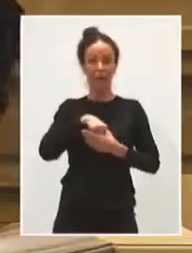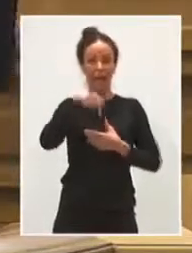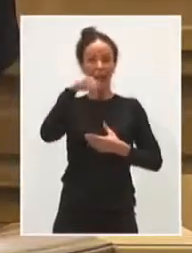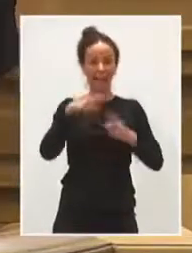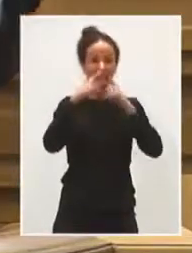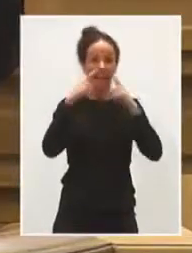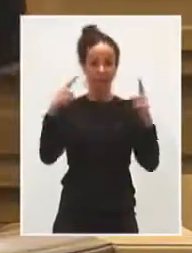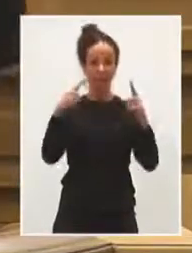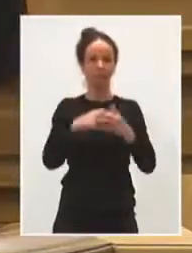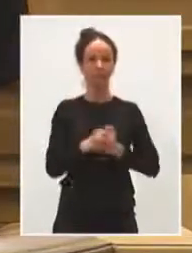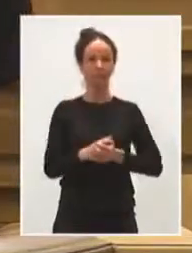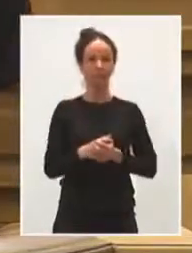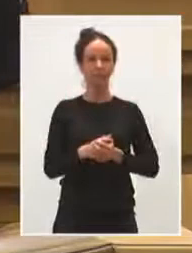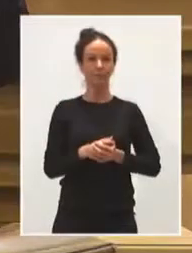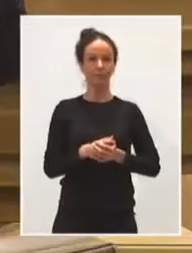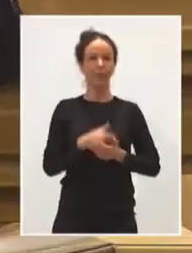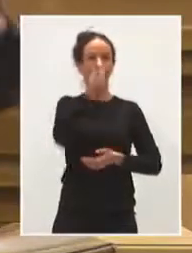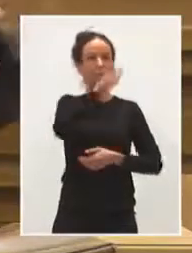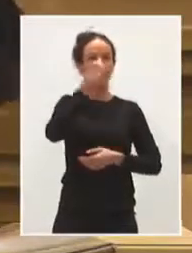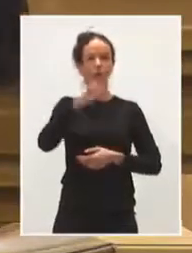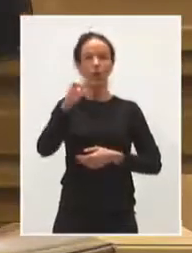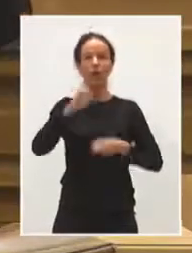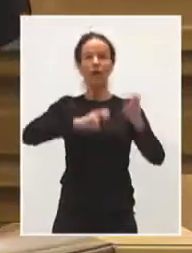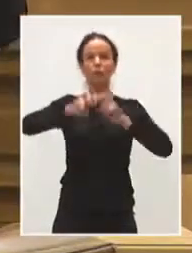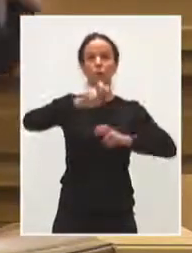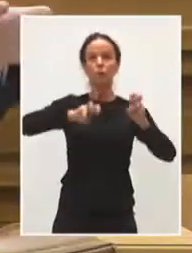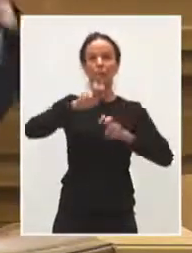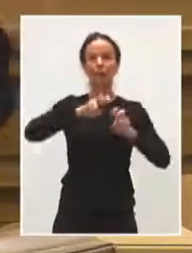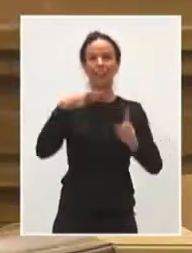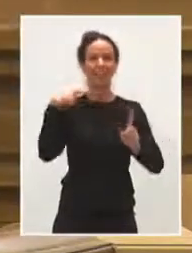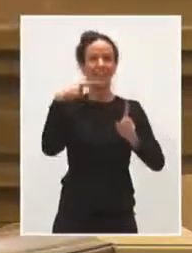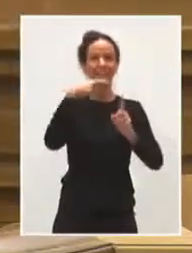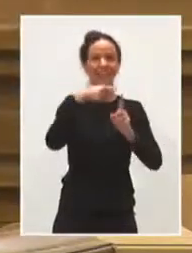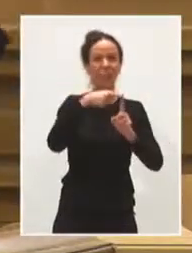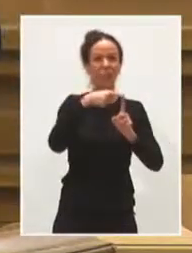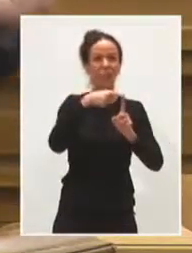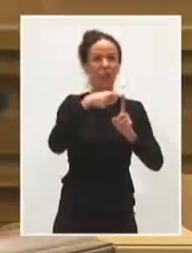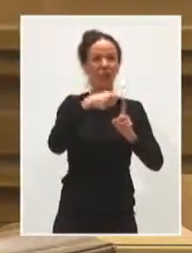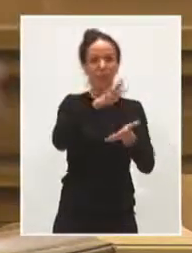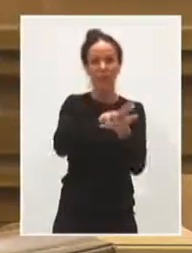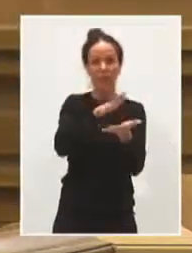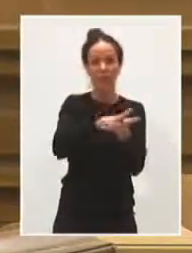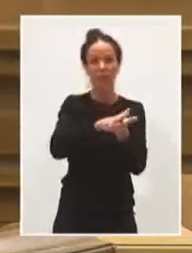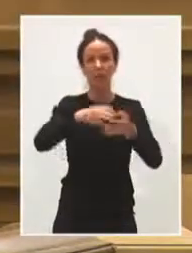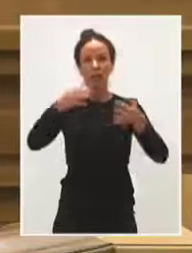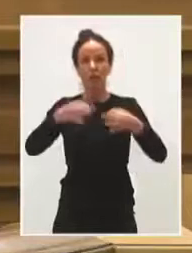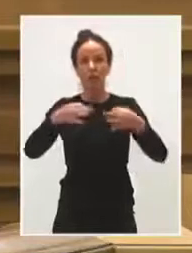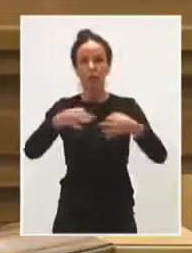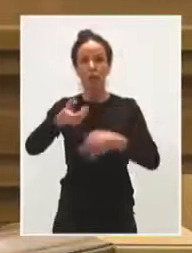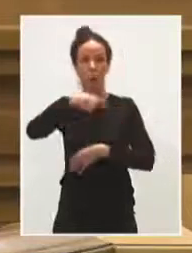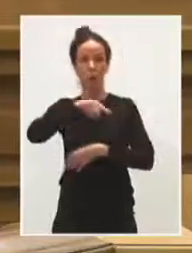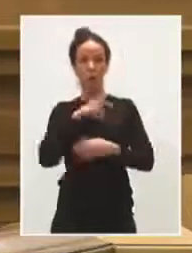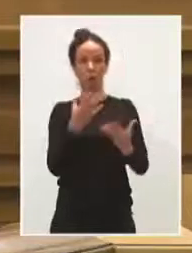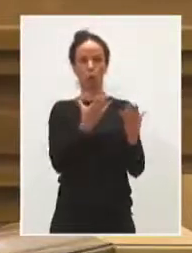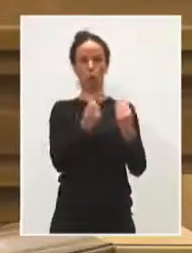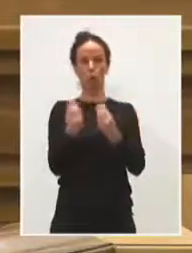gente ha elegido destinos tranquilos, destinos seguros. Nosotros tenemos muchos. Nos